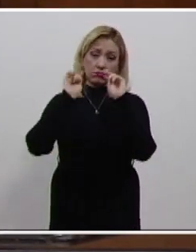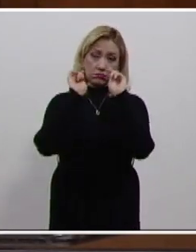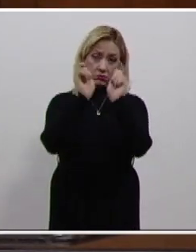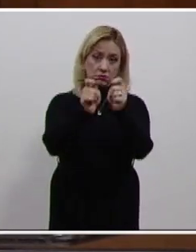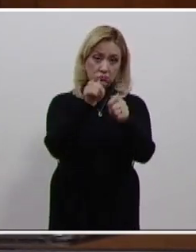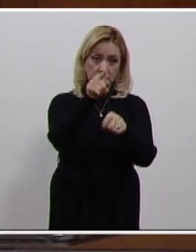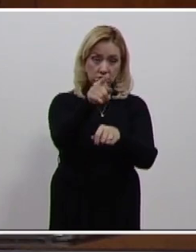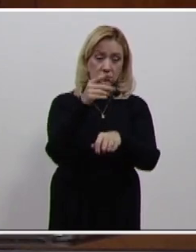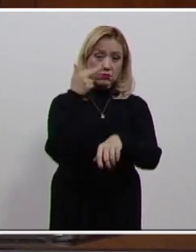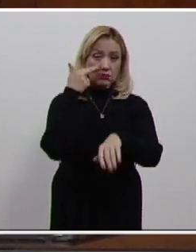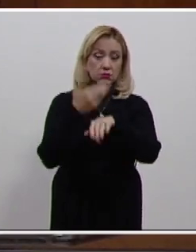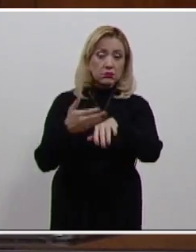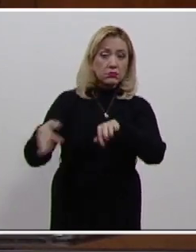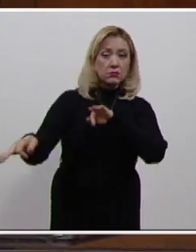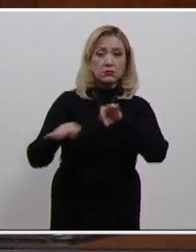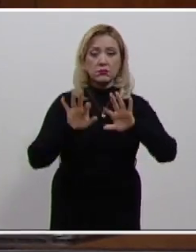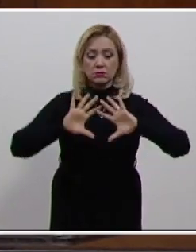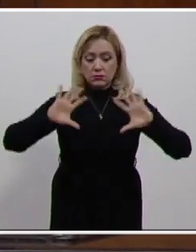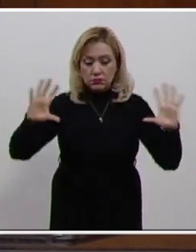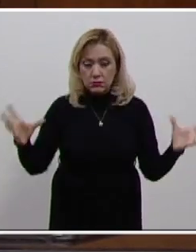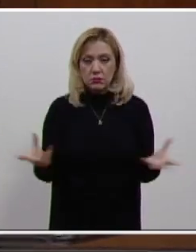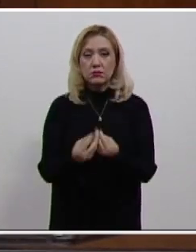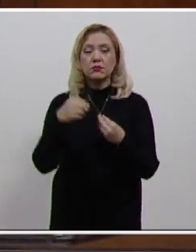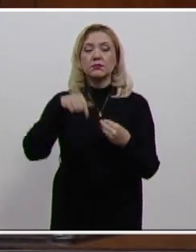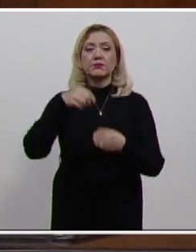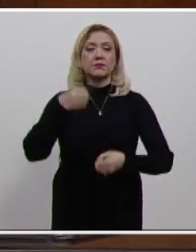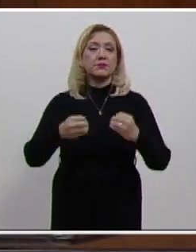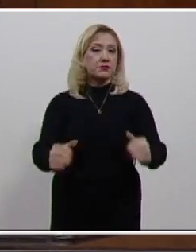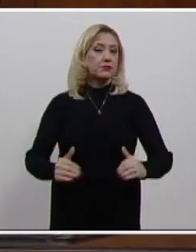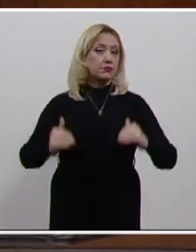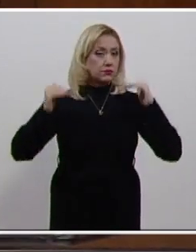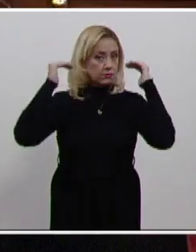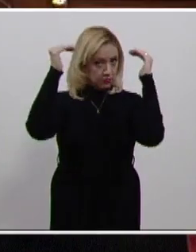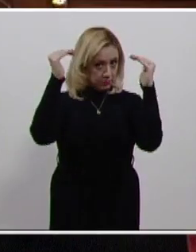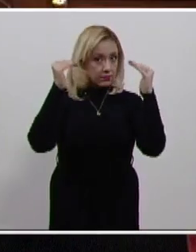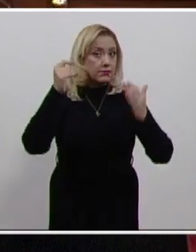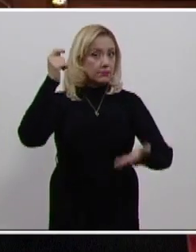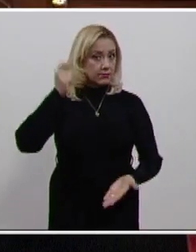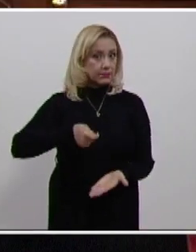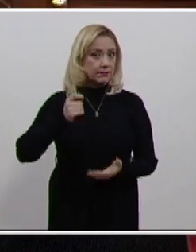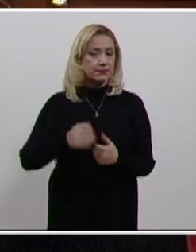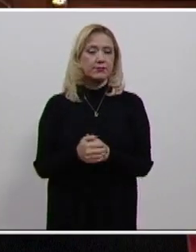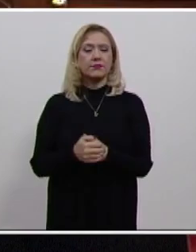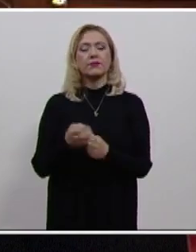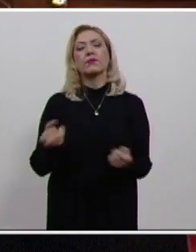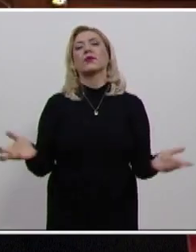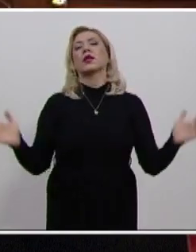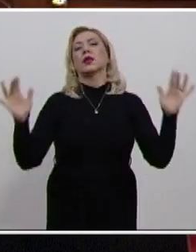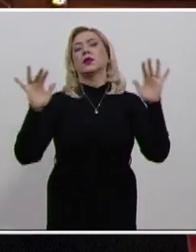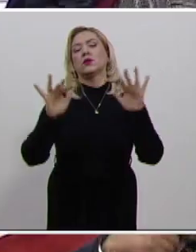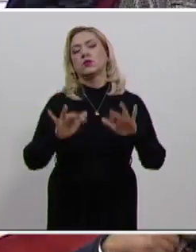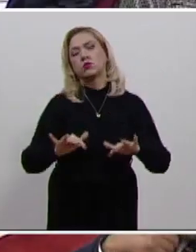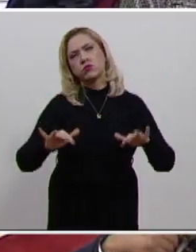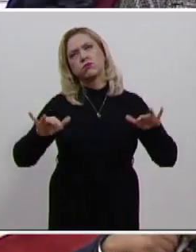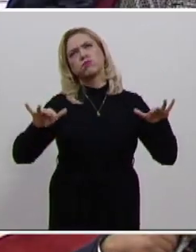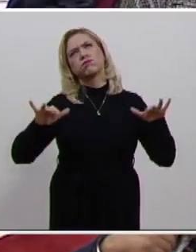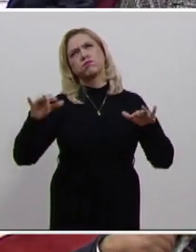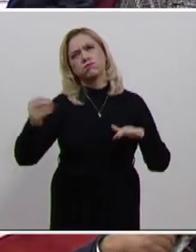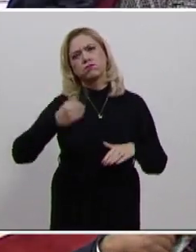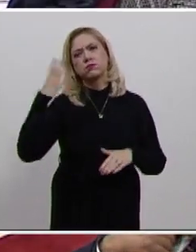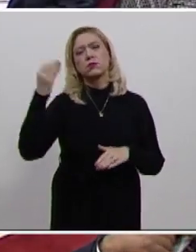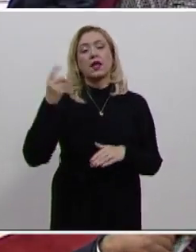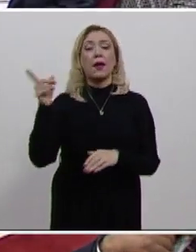conferido como integrante de este tribunal constitucional. En sesión solemne, la ministra Lenia Batres